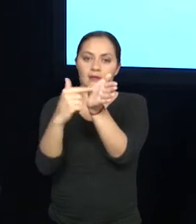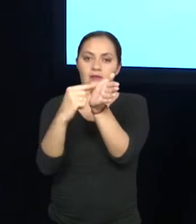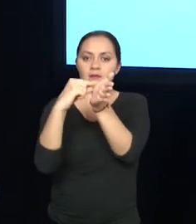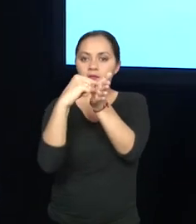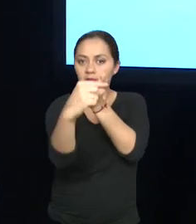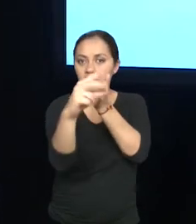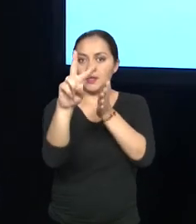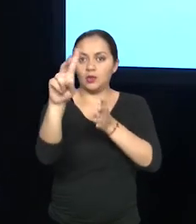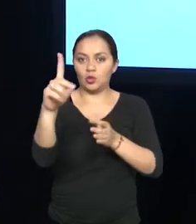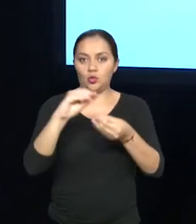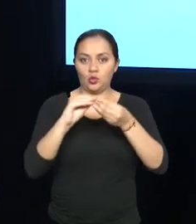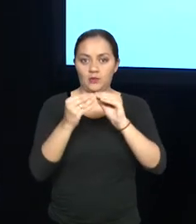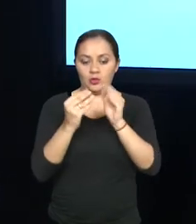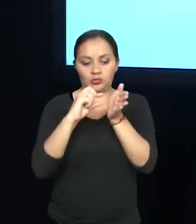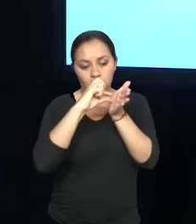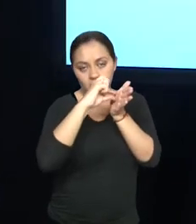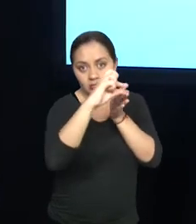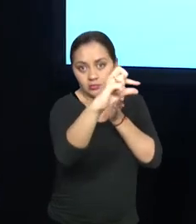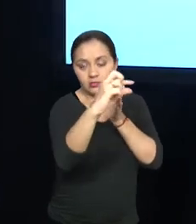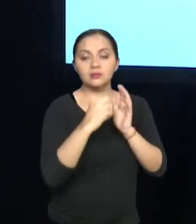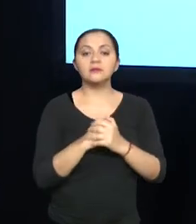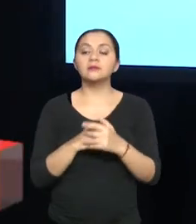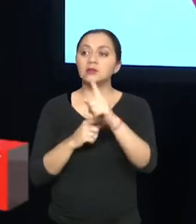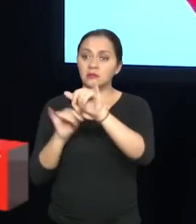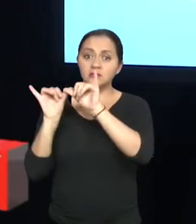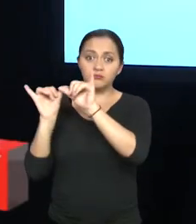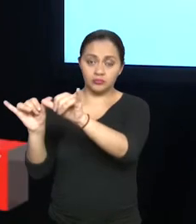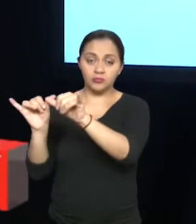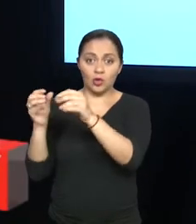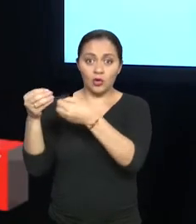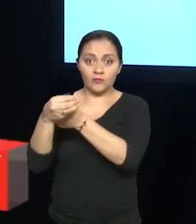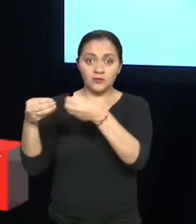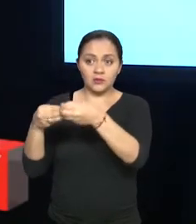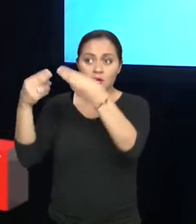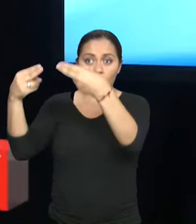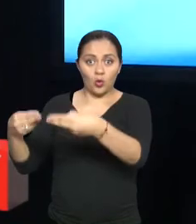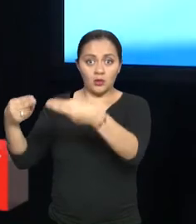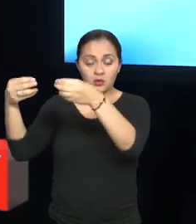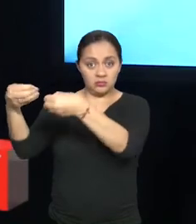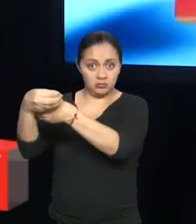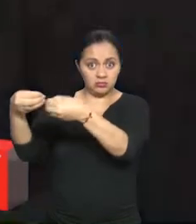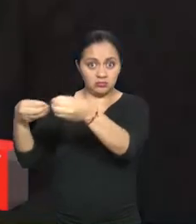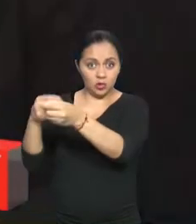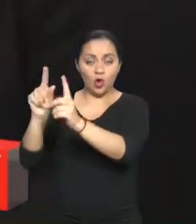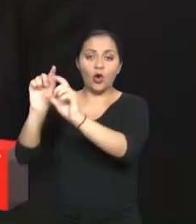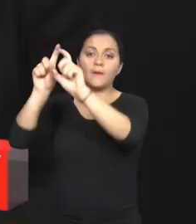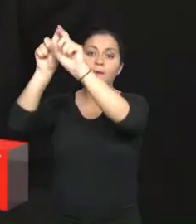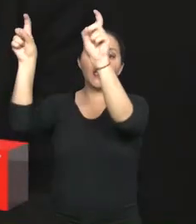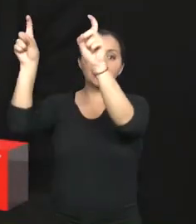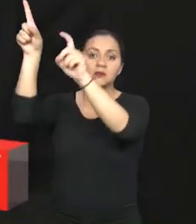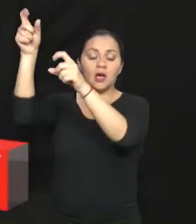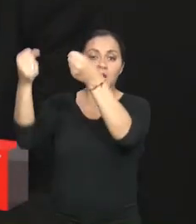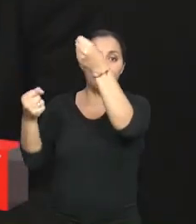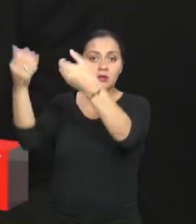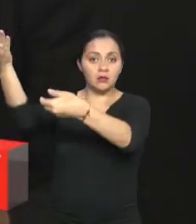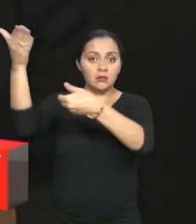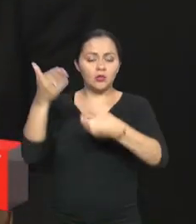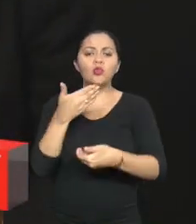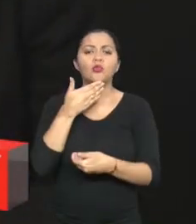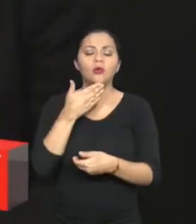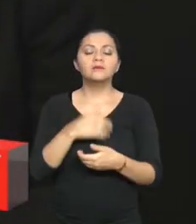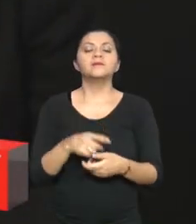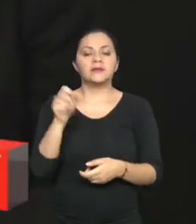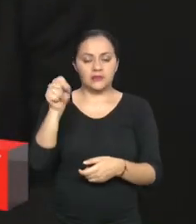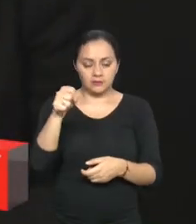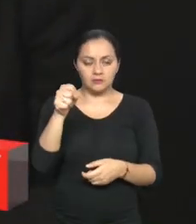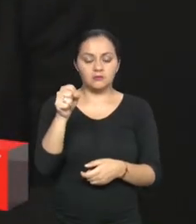cuando ya voy a hacer el procedimiento con mi agente afianzado de aduadas o con la empresa que importa el vehículo? Bueno, efectivamente, se emite un